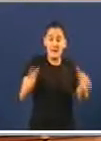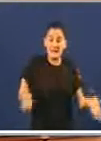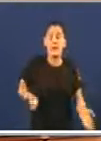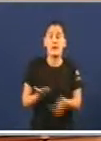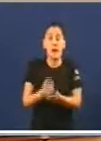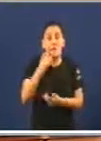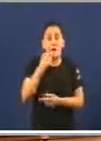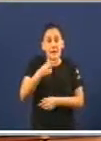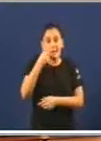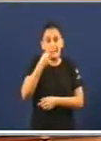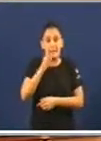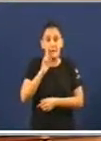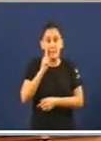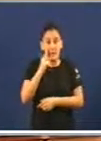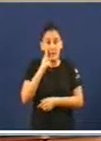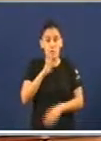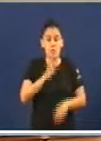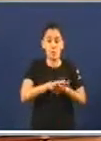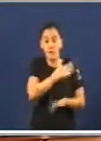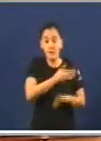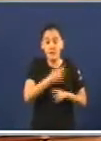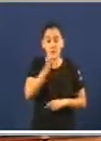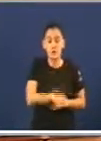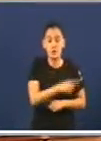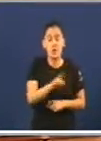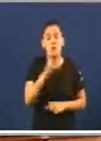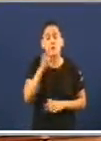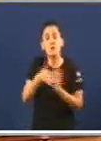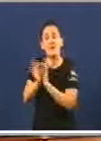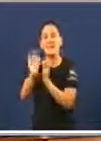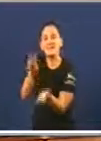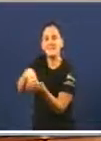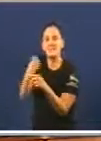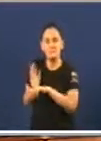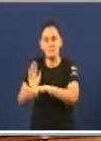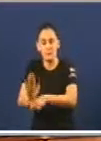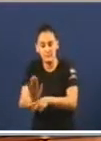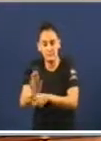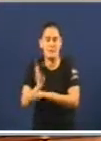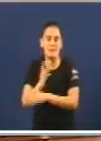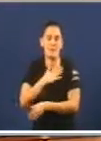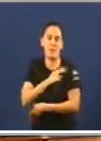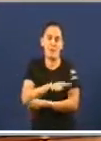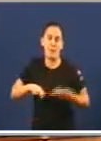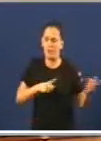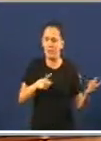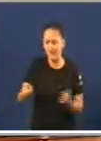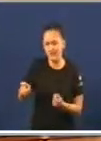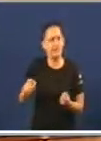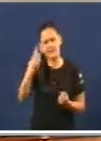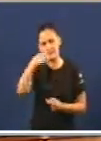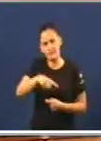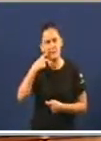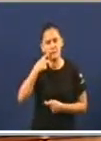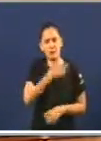interesase por dito cumprimento ou entender que sendo órgano de representación do Parlamento de Galicia deberá interesarse por si